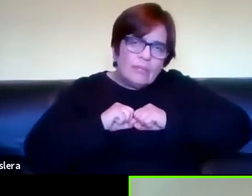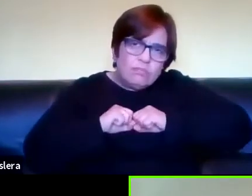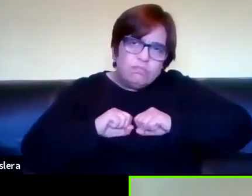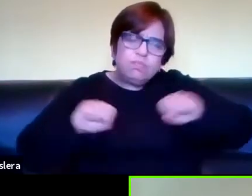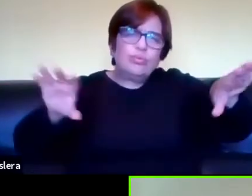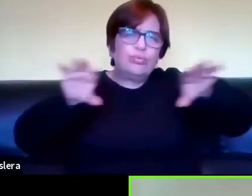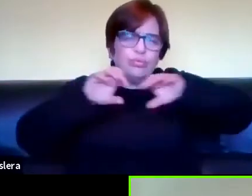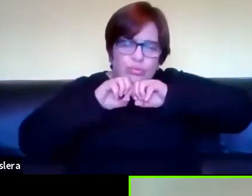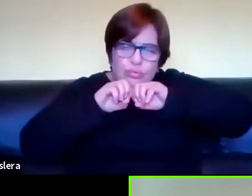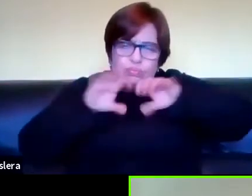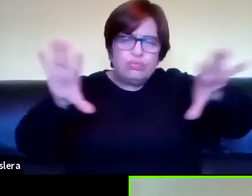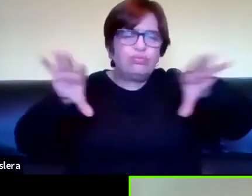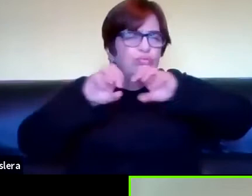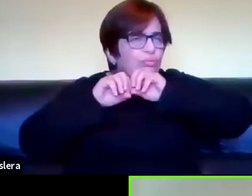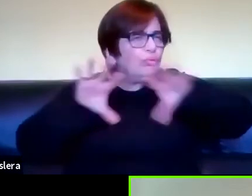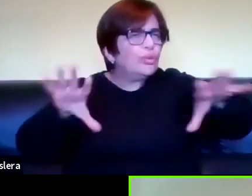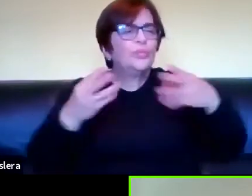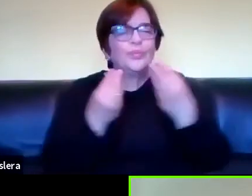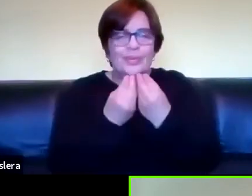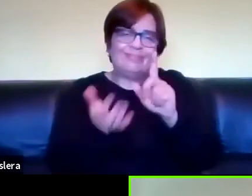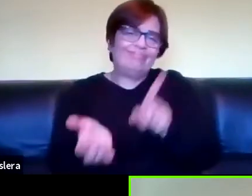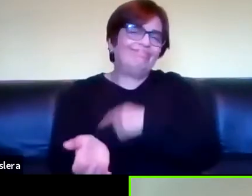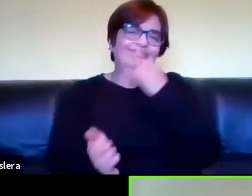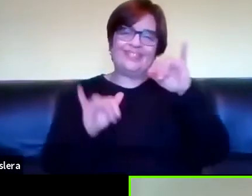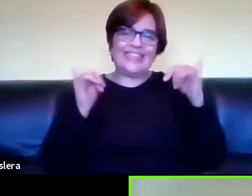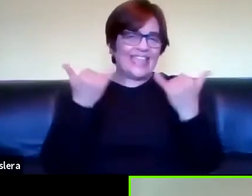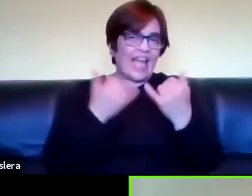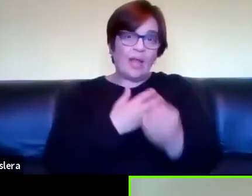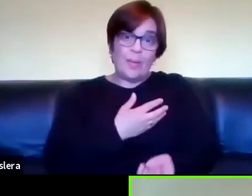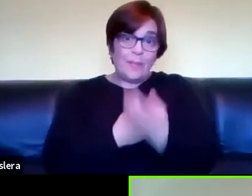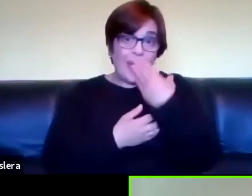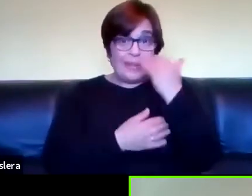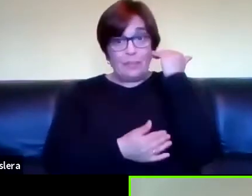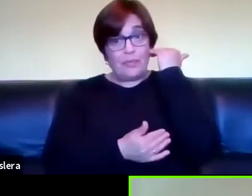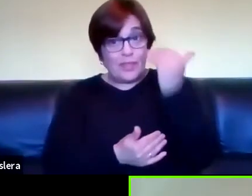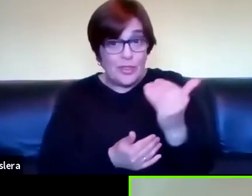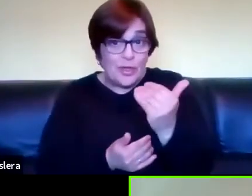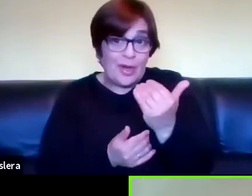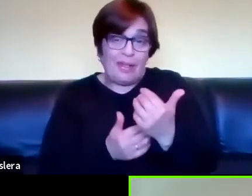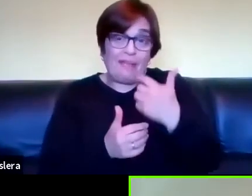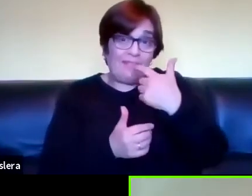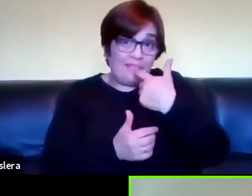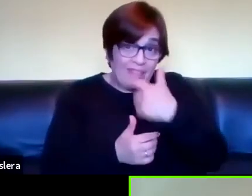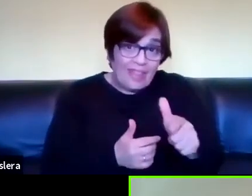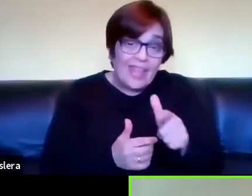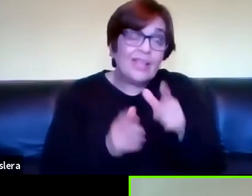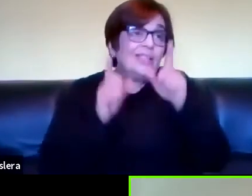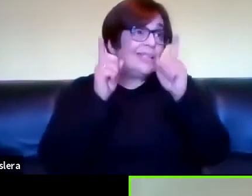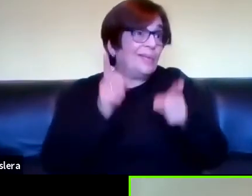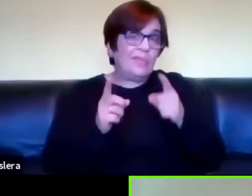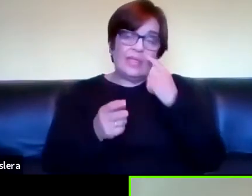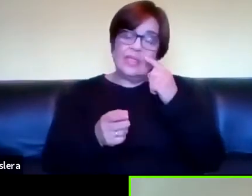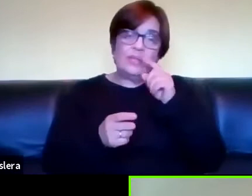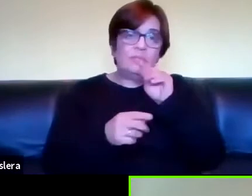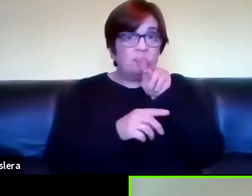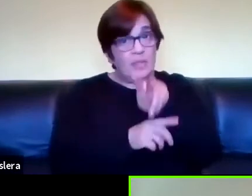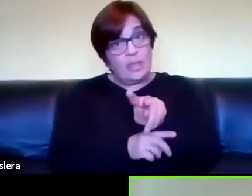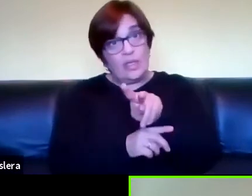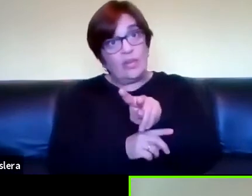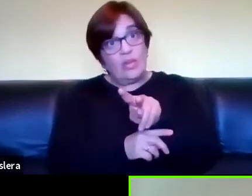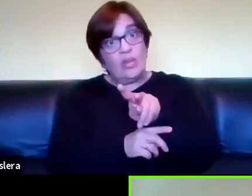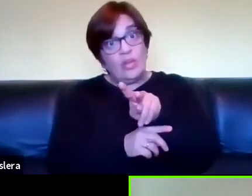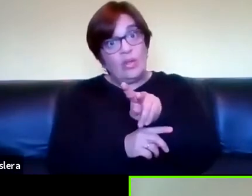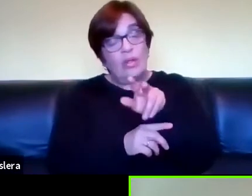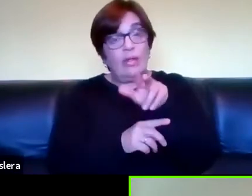es decir estamos ya acostumbrados a ver videos que nos mandan los profesores y leer las clases viendo el video o sea que en realidad